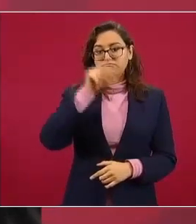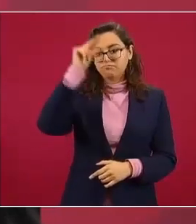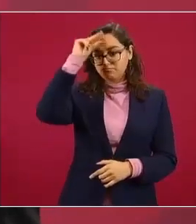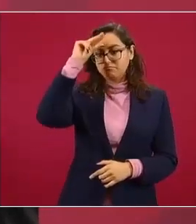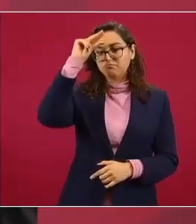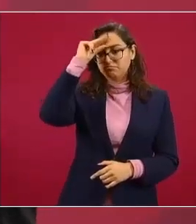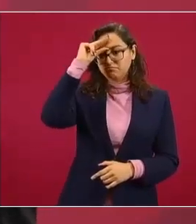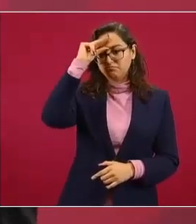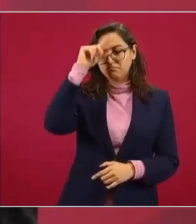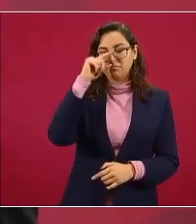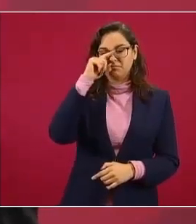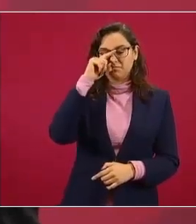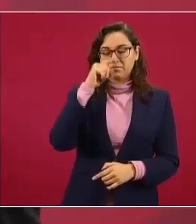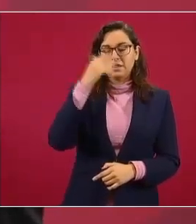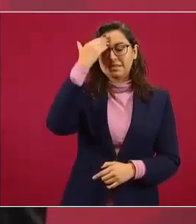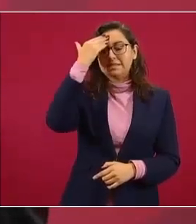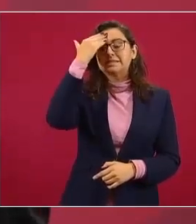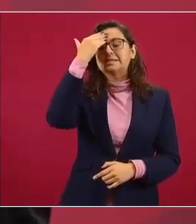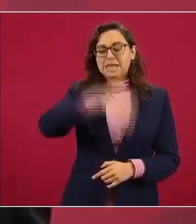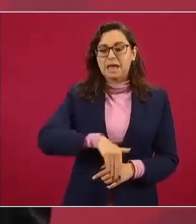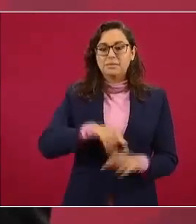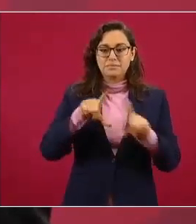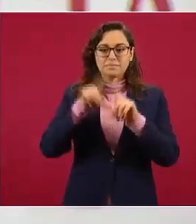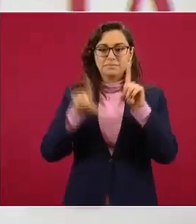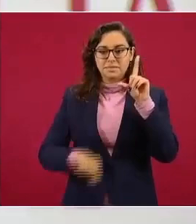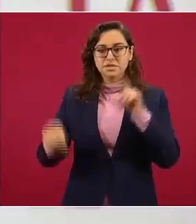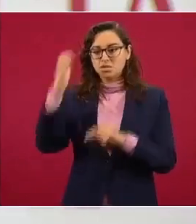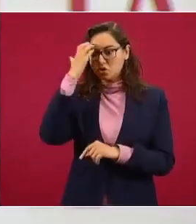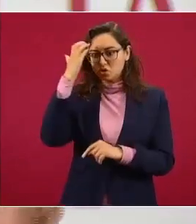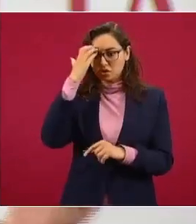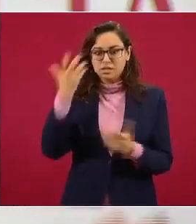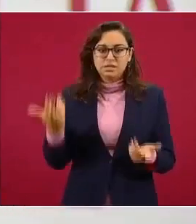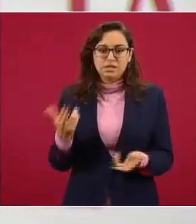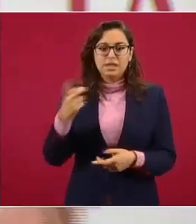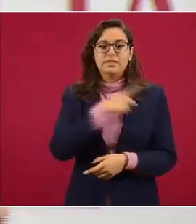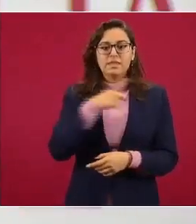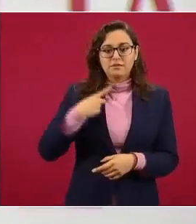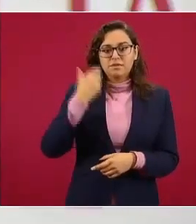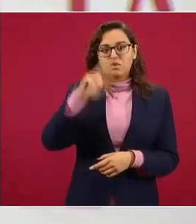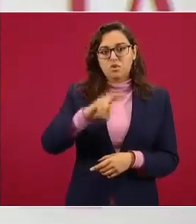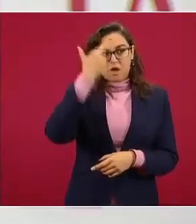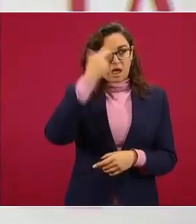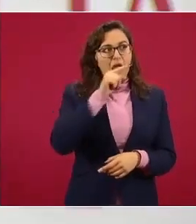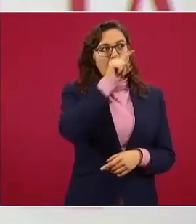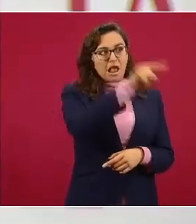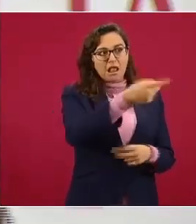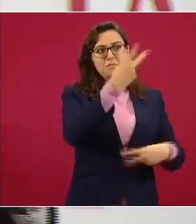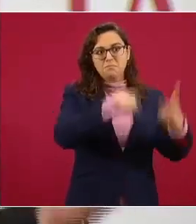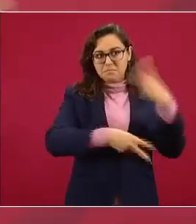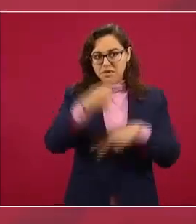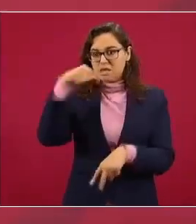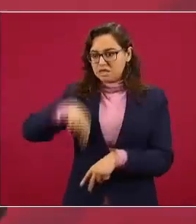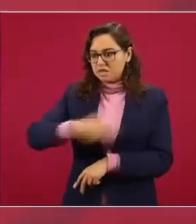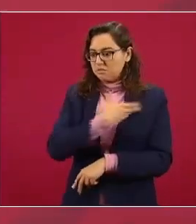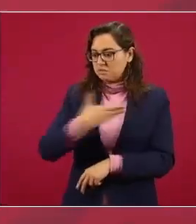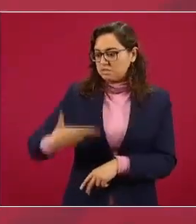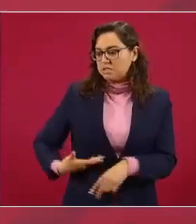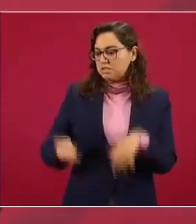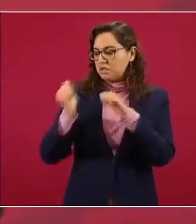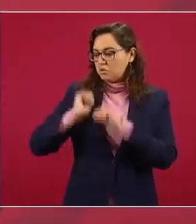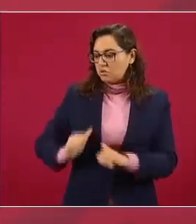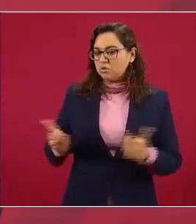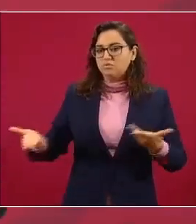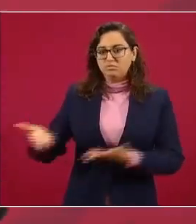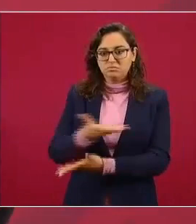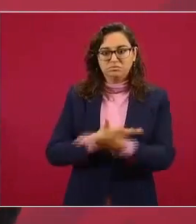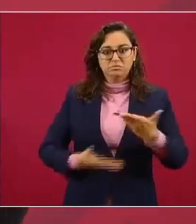que conoce bien a México recuerden ustedes que nos reunimos en varias ocasiones nos visitó estuvo con el señor presidente estuvo con todos los altos funcionarios